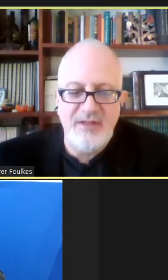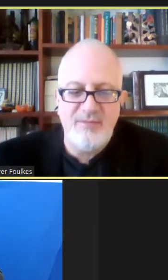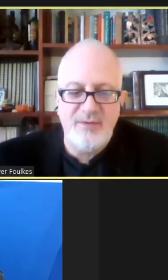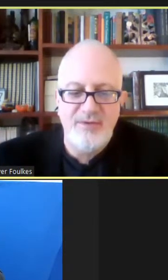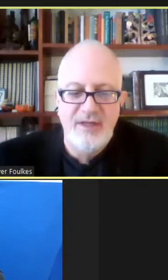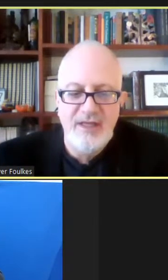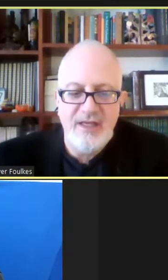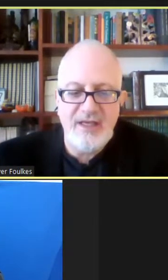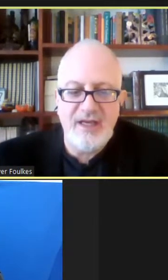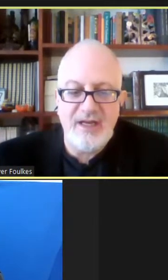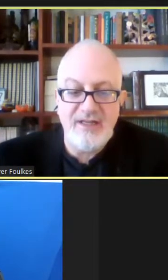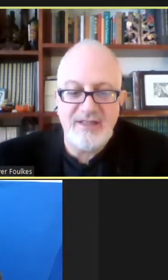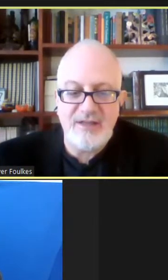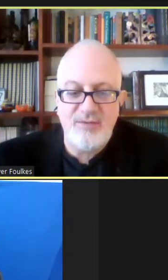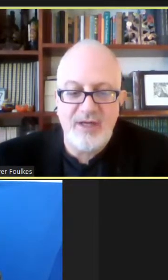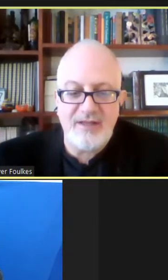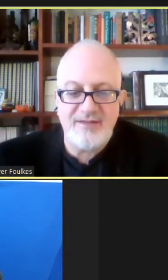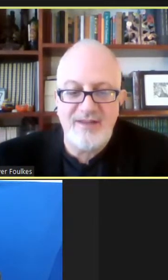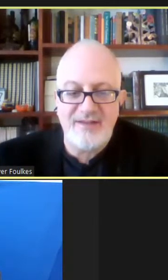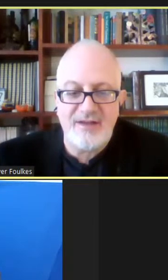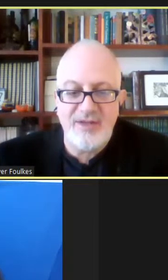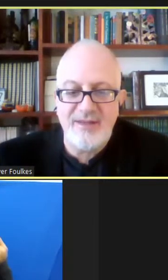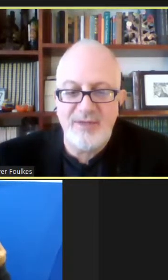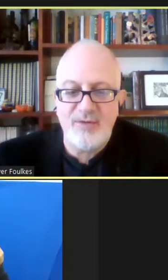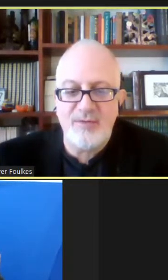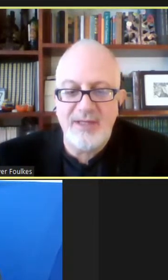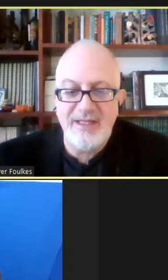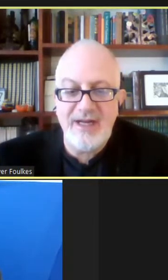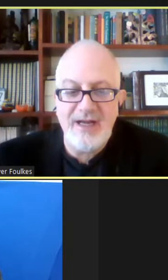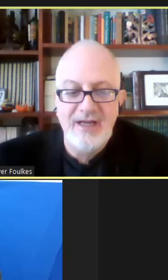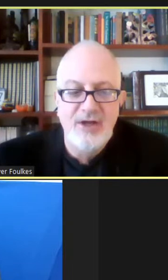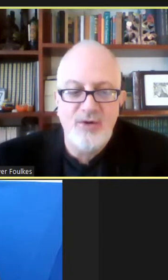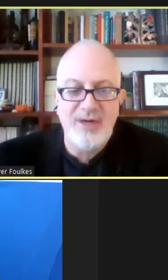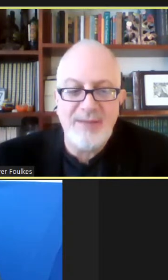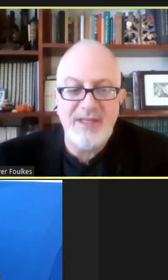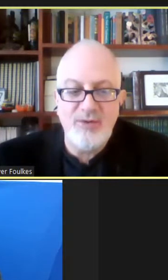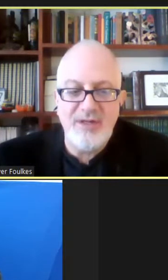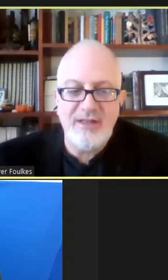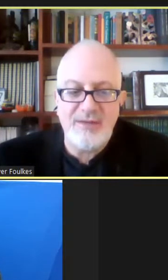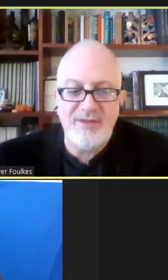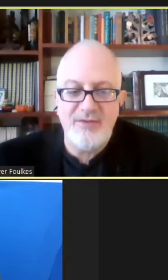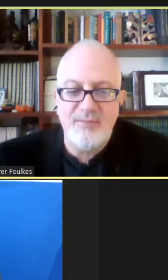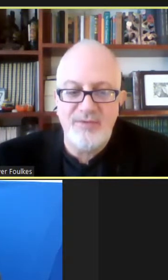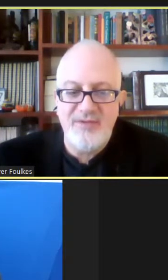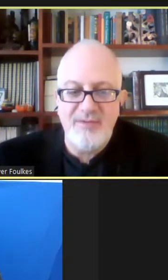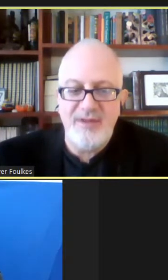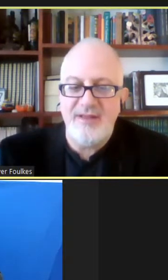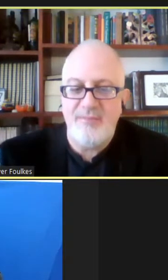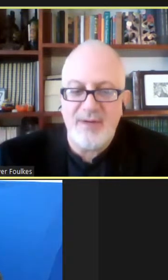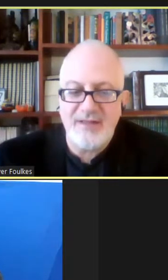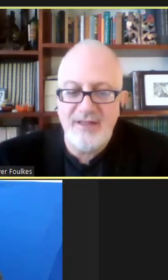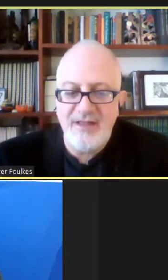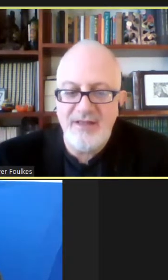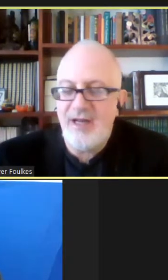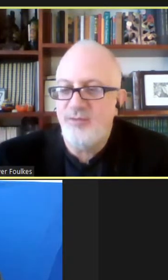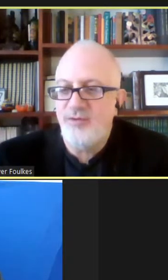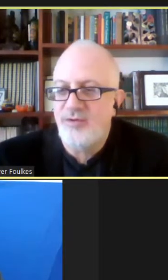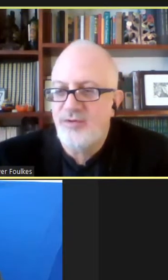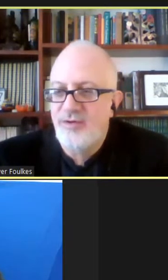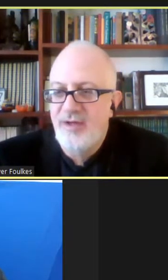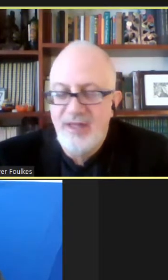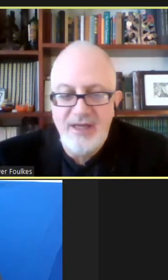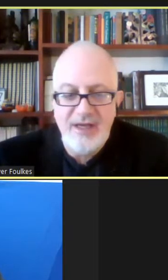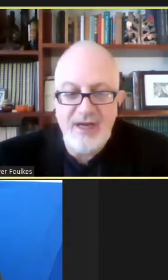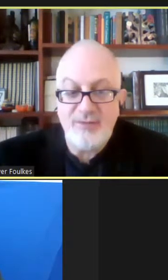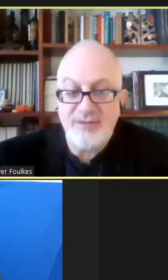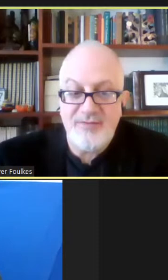por sí mismo y que la literatura se desarrolla de mejor manera con la menor intervención posible de parte del autor.